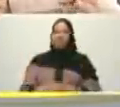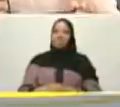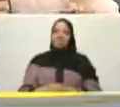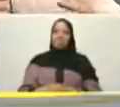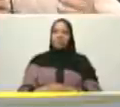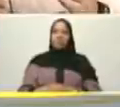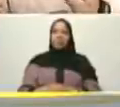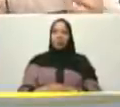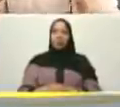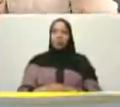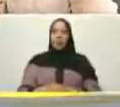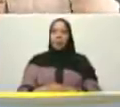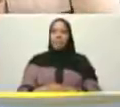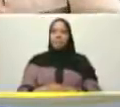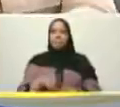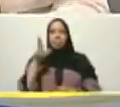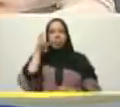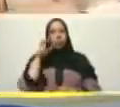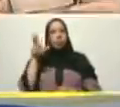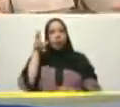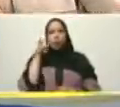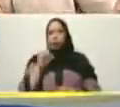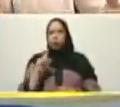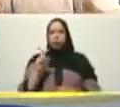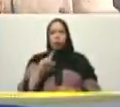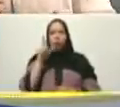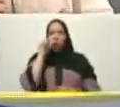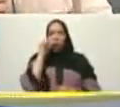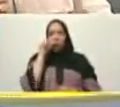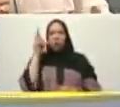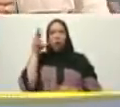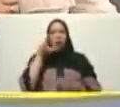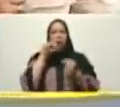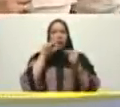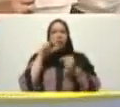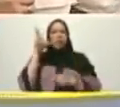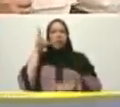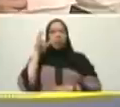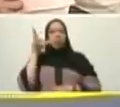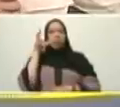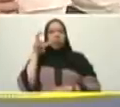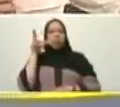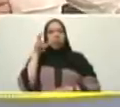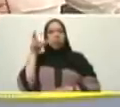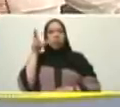está hablando Luis José yo no lo escucho yo no sé si él me escucha estamos en un feedback